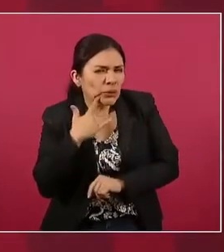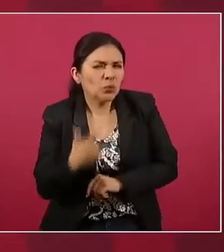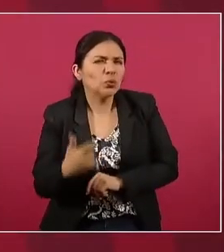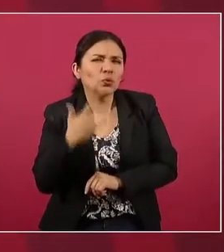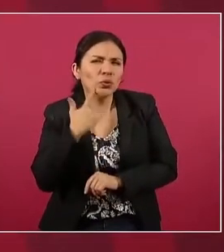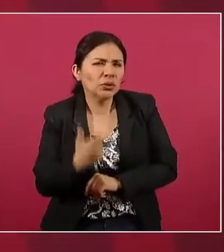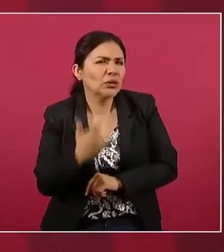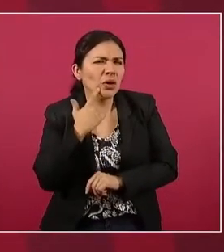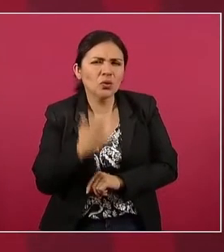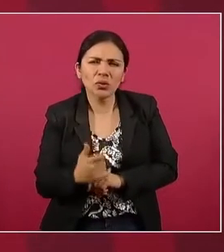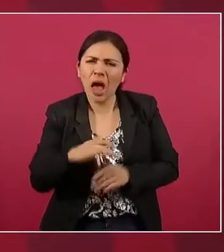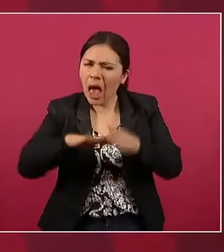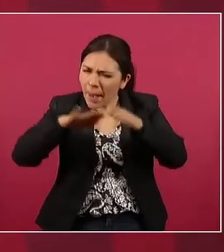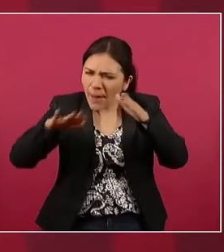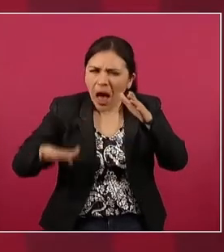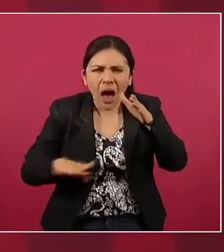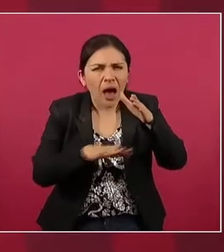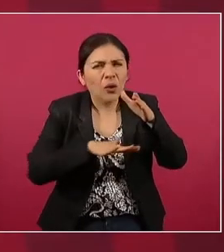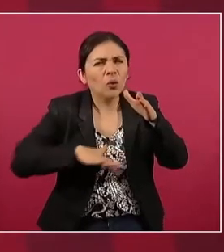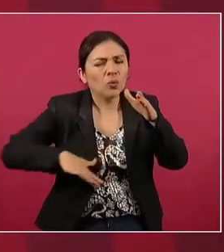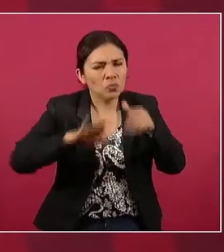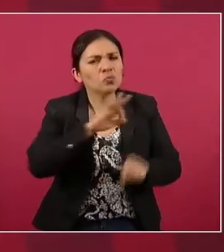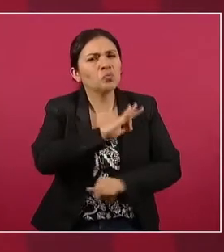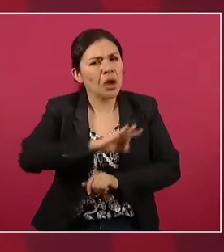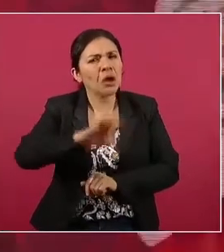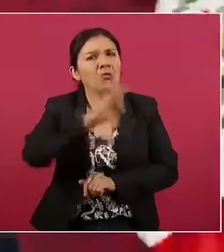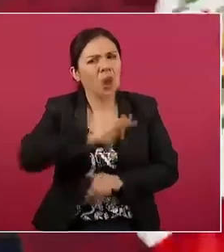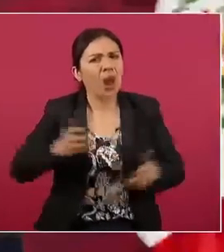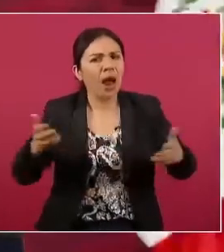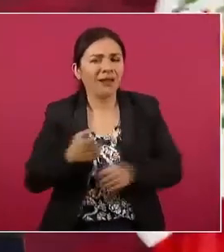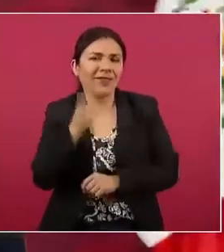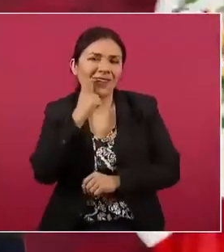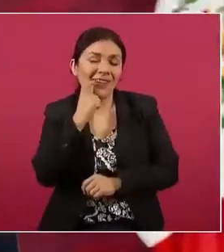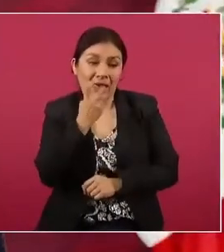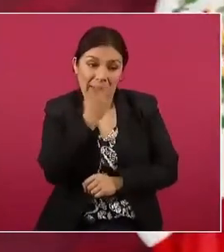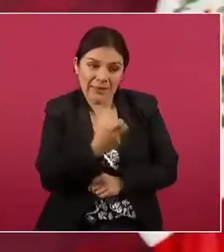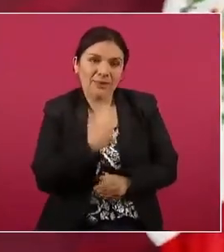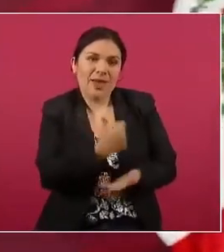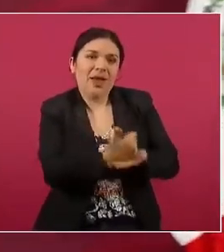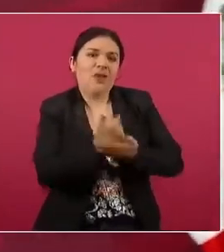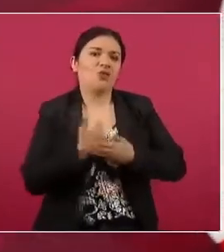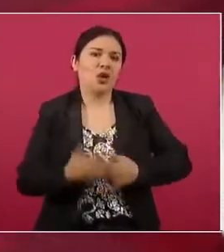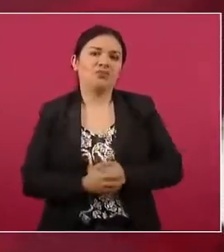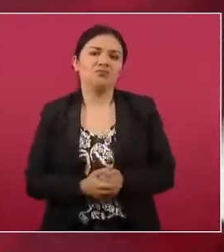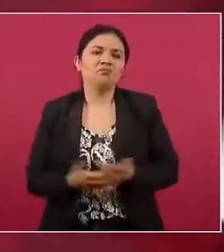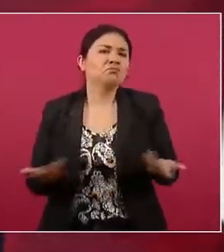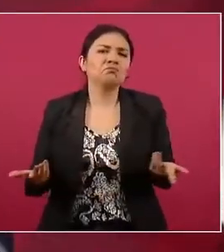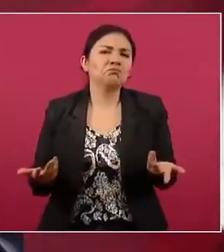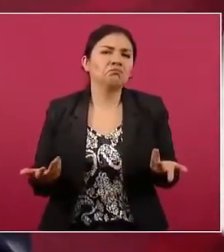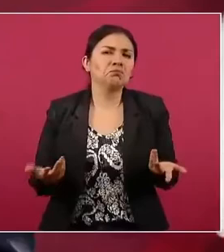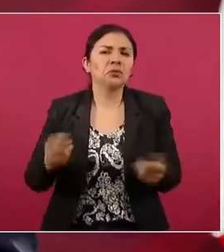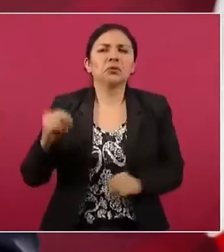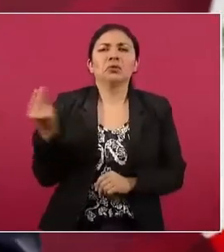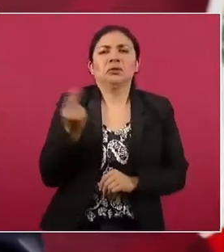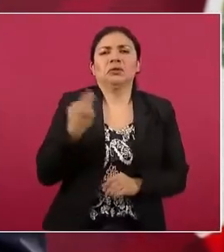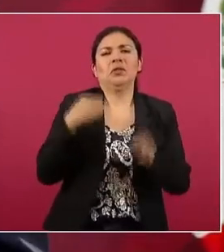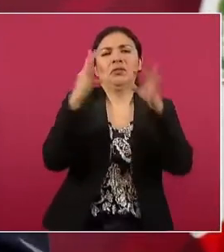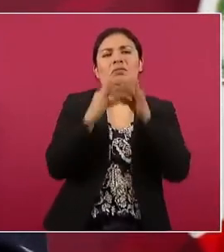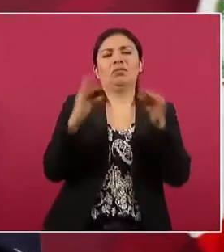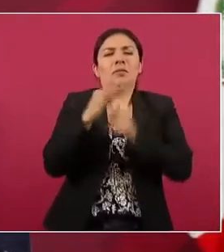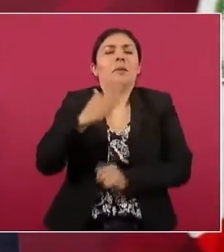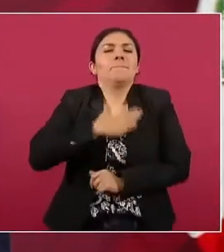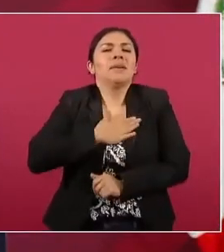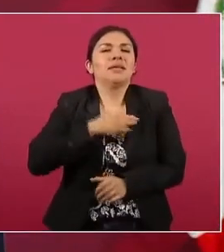eso nos ayuda, no debería yo de revelar este